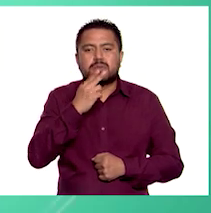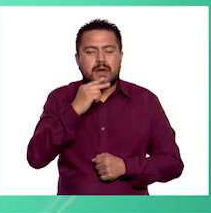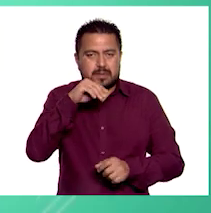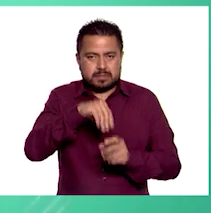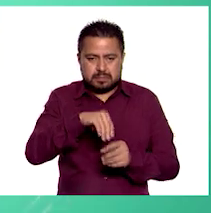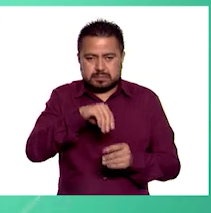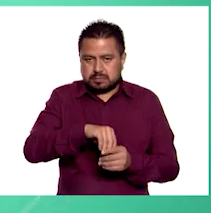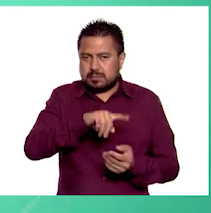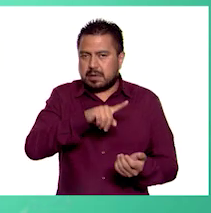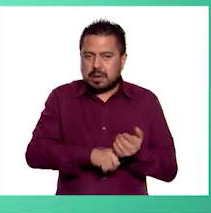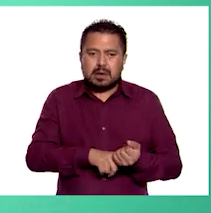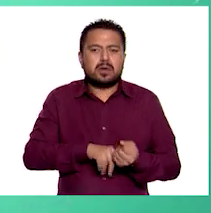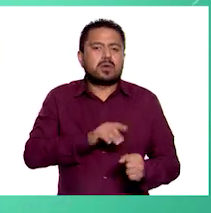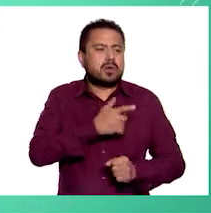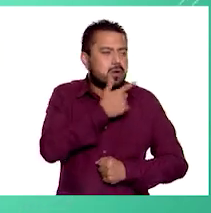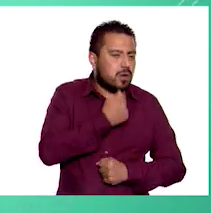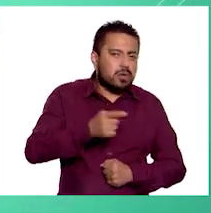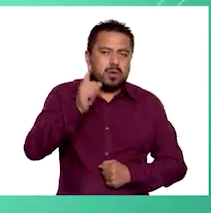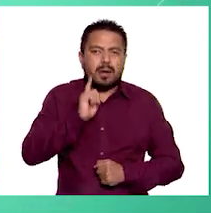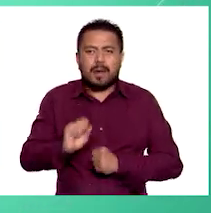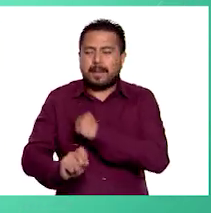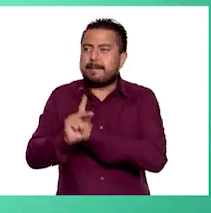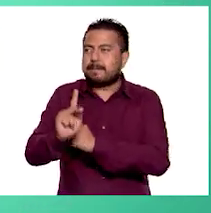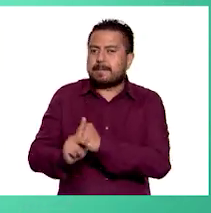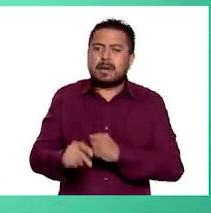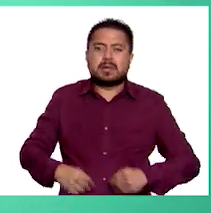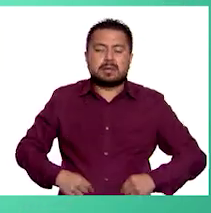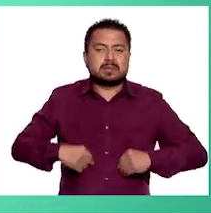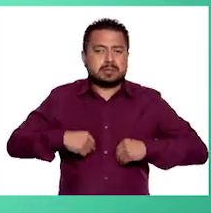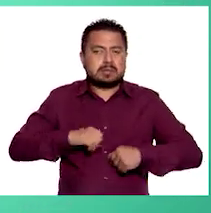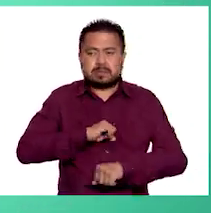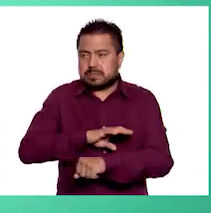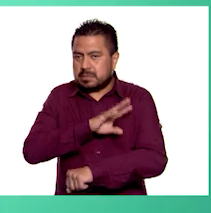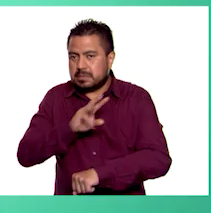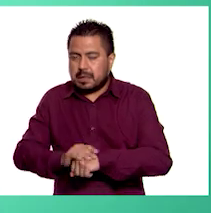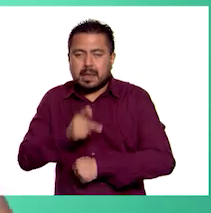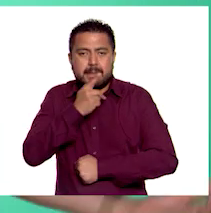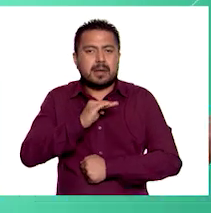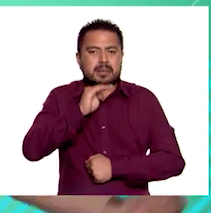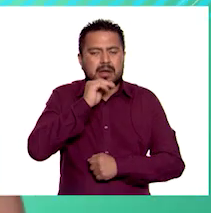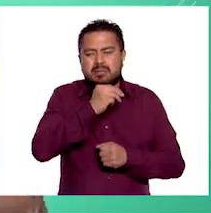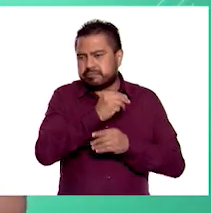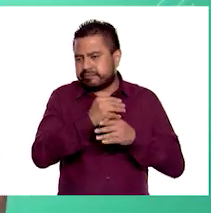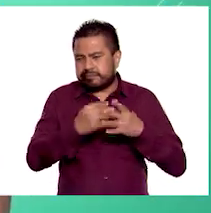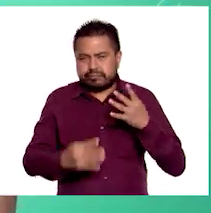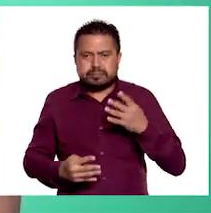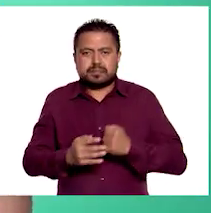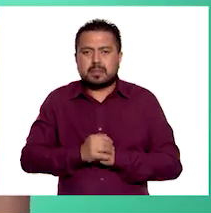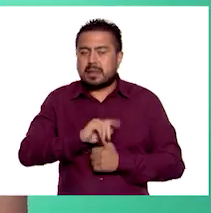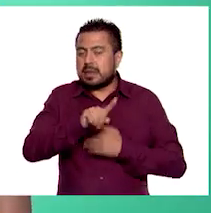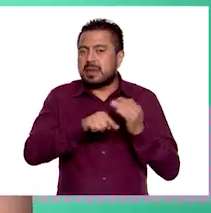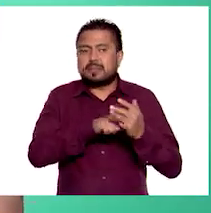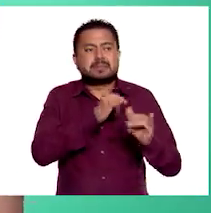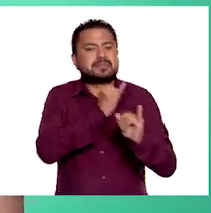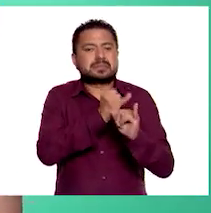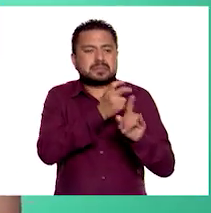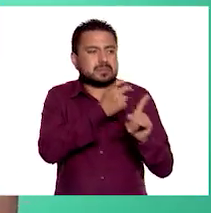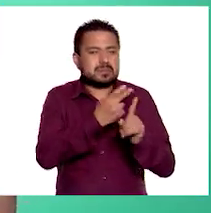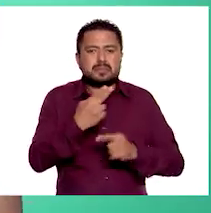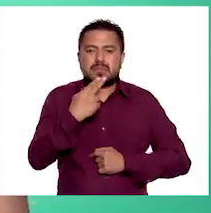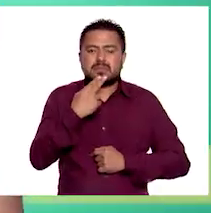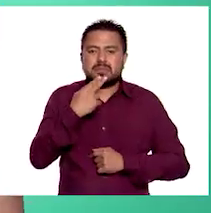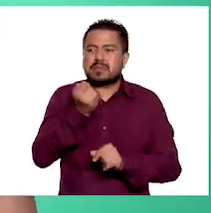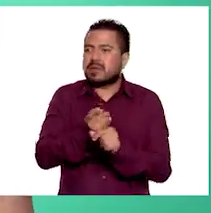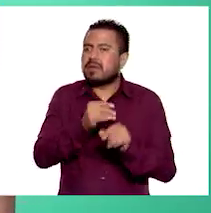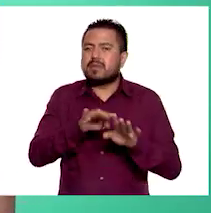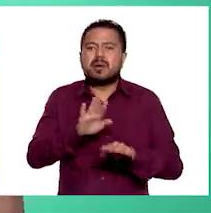contraseña, sexo, el país en el que vives, permiso de tus padres, etc. Un sitio web usa esta información